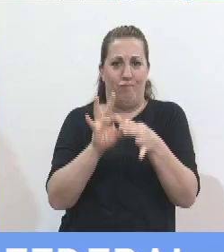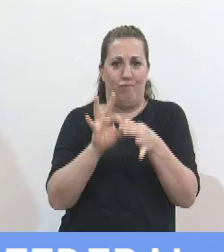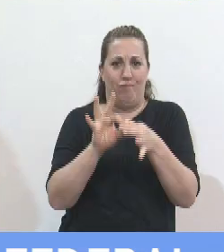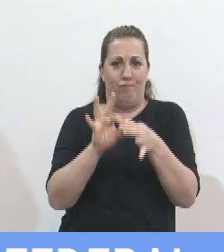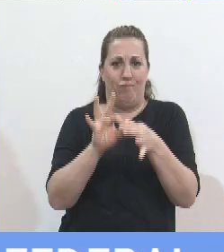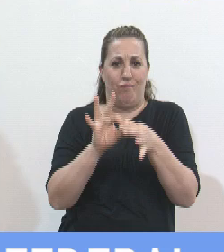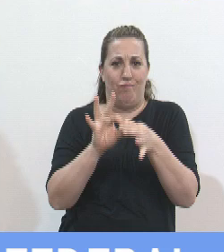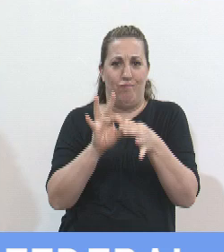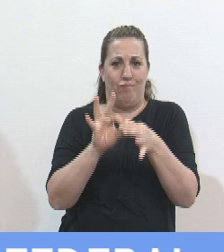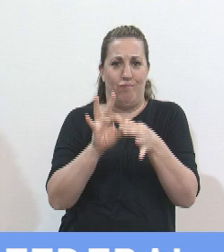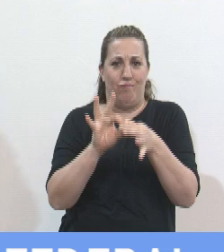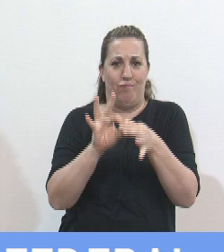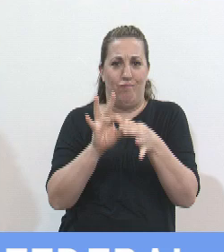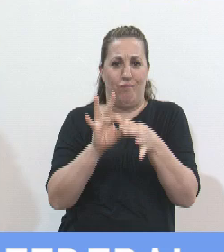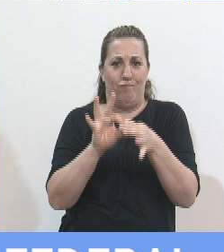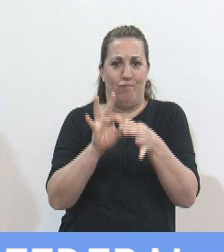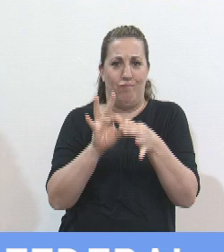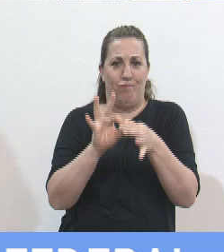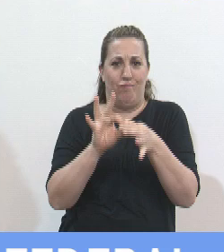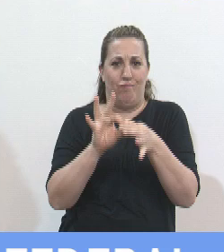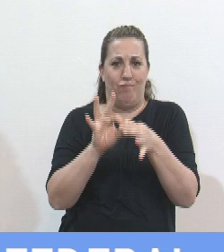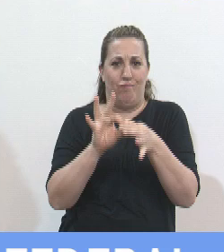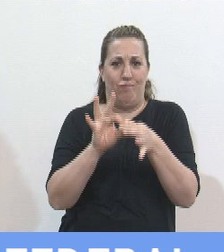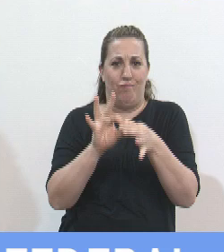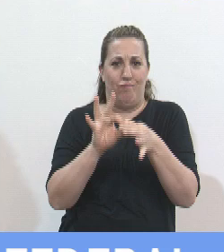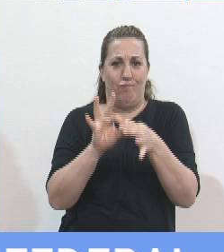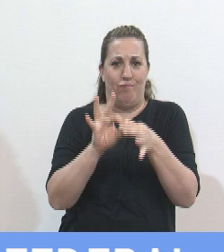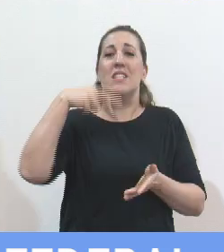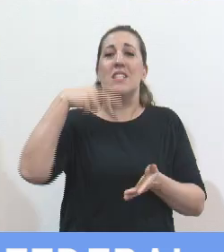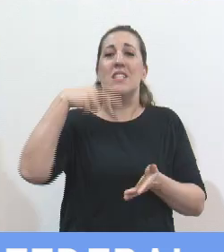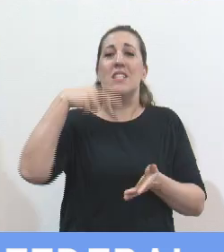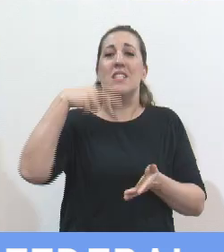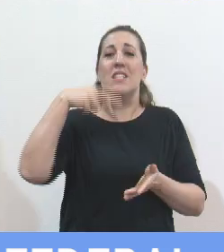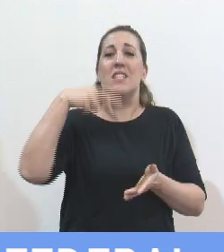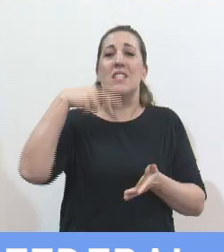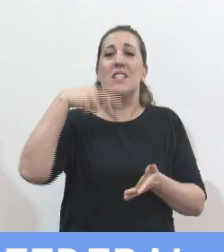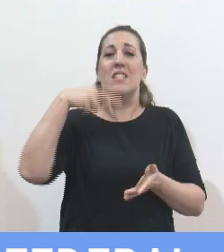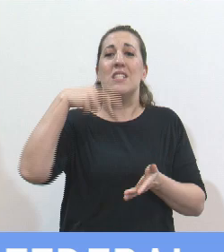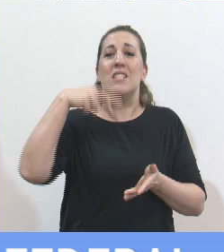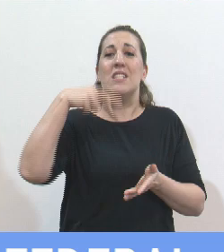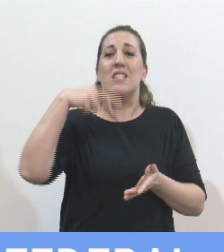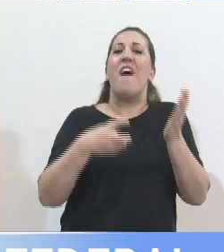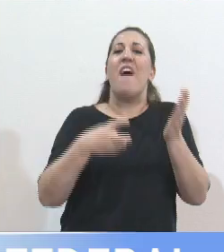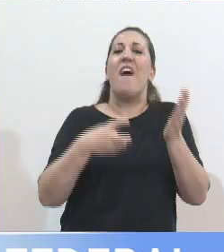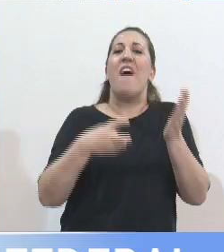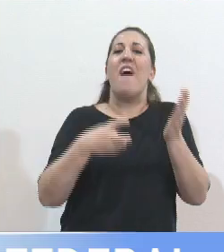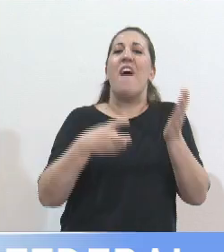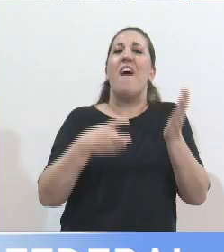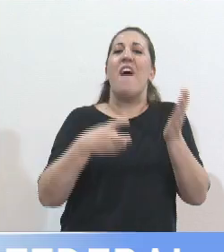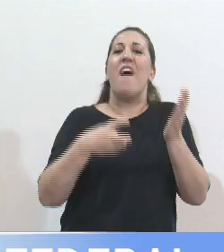una iniciativa de mi colega Zagnun, de crear una fiscalía y secretaría que atienda especializada en materia